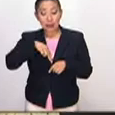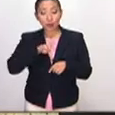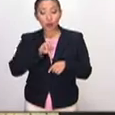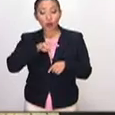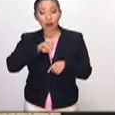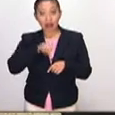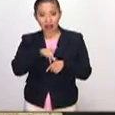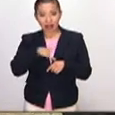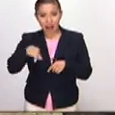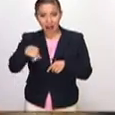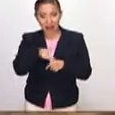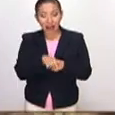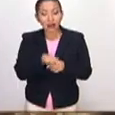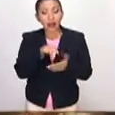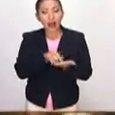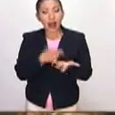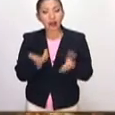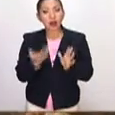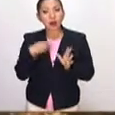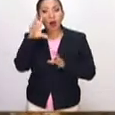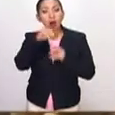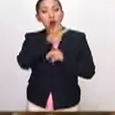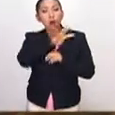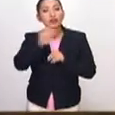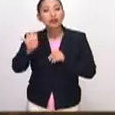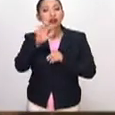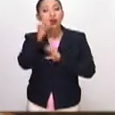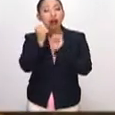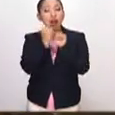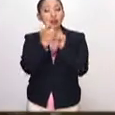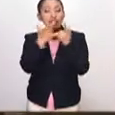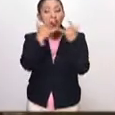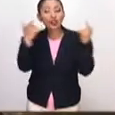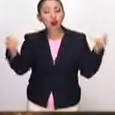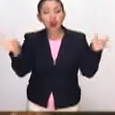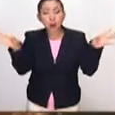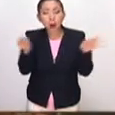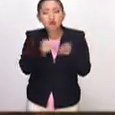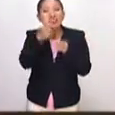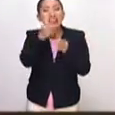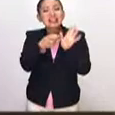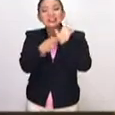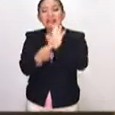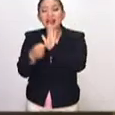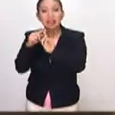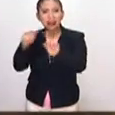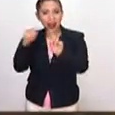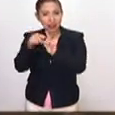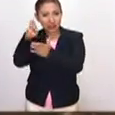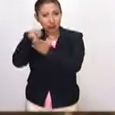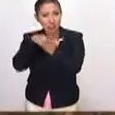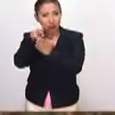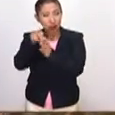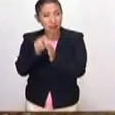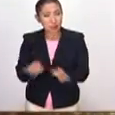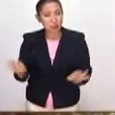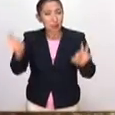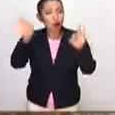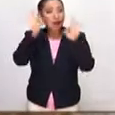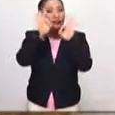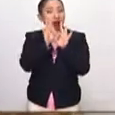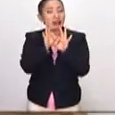de Arte se resumen 450 años de historia y que tenemos varias piezas muy importantes